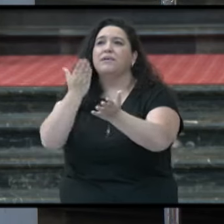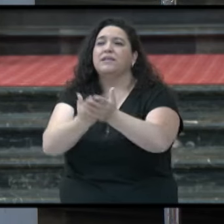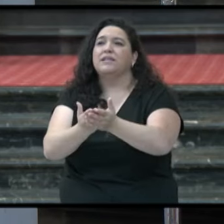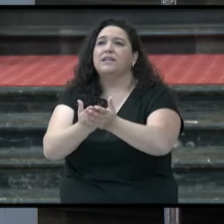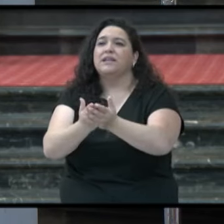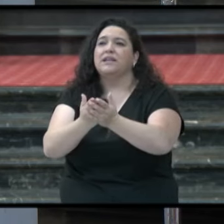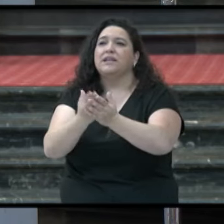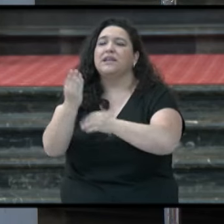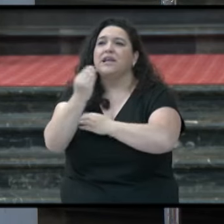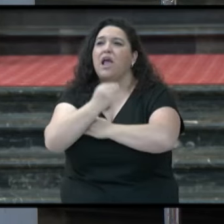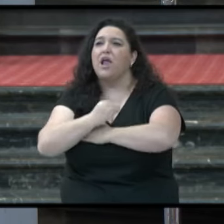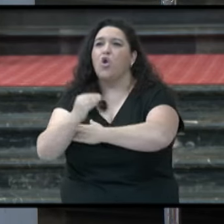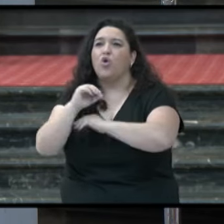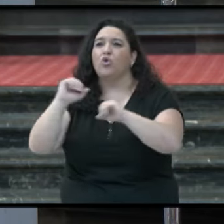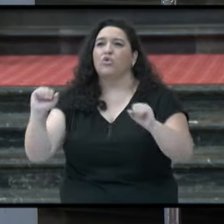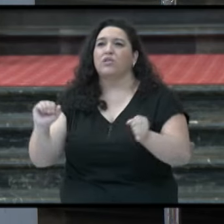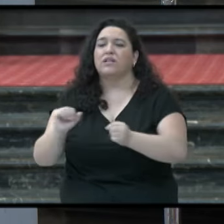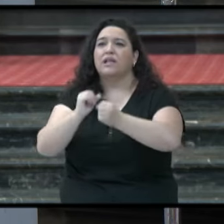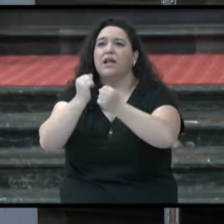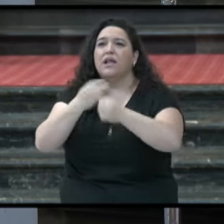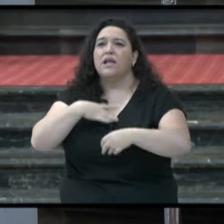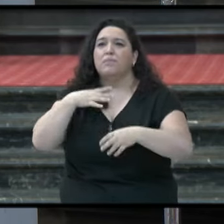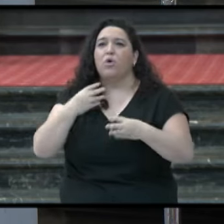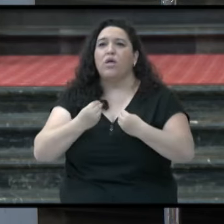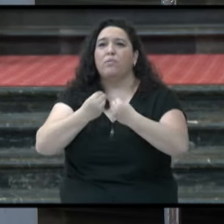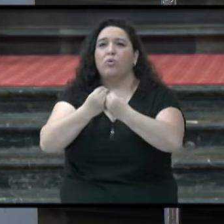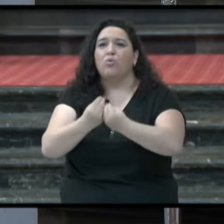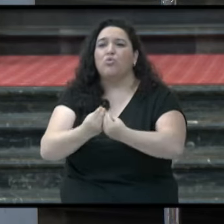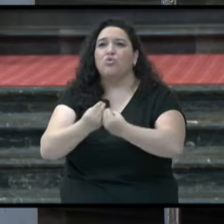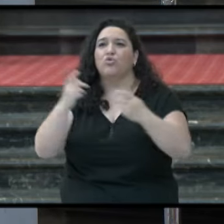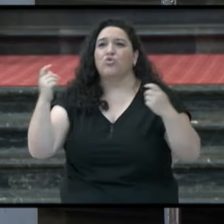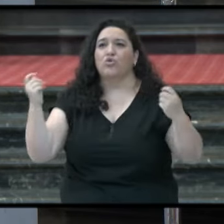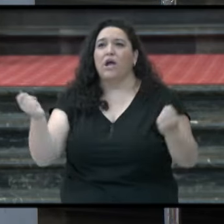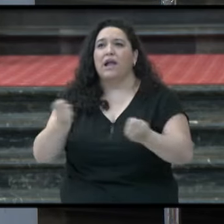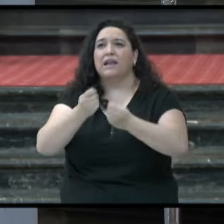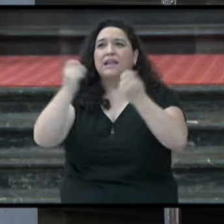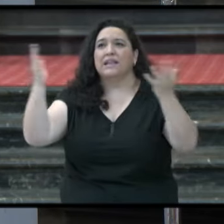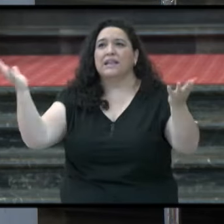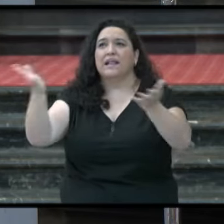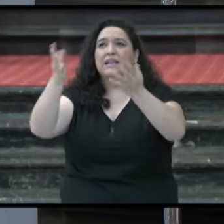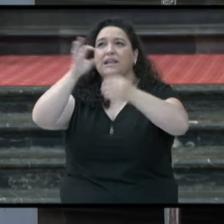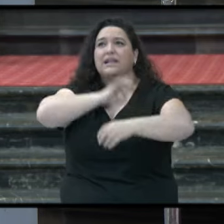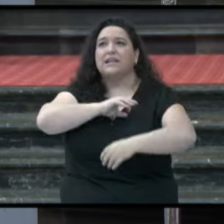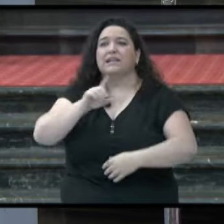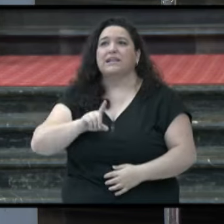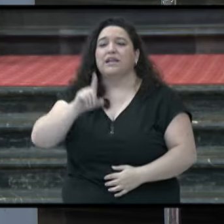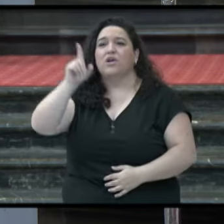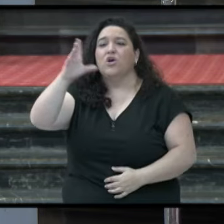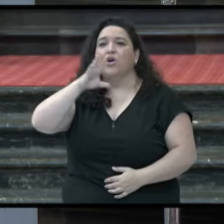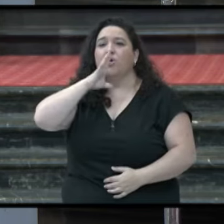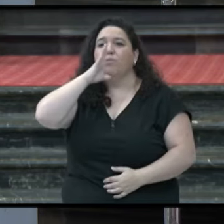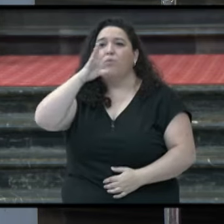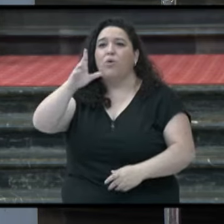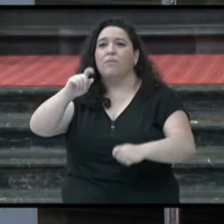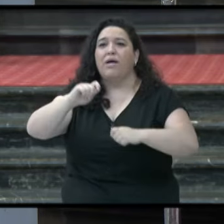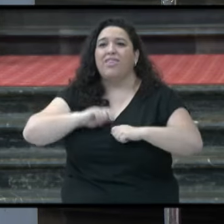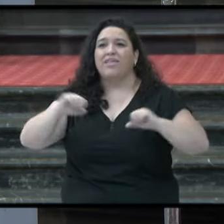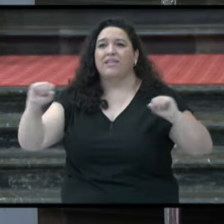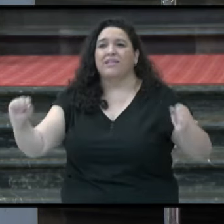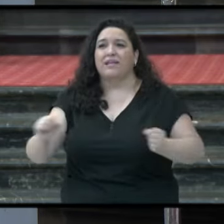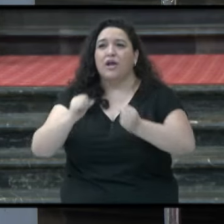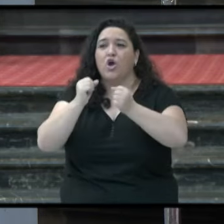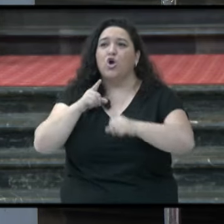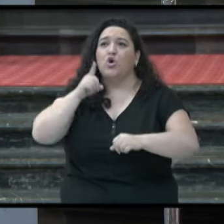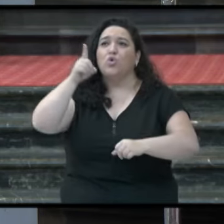nos sane y podamos cantar con el salmo. Te ensalzaré, Señor, porque me has librado. Tú